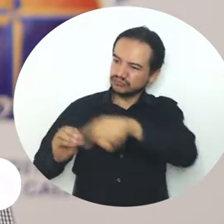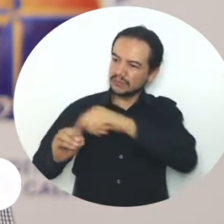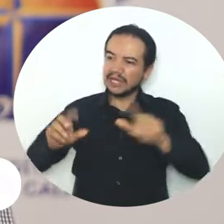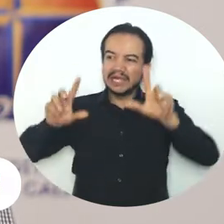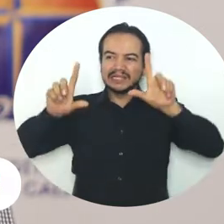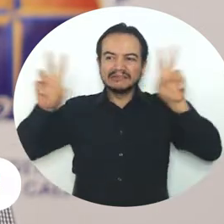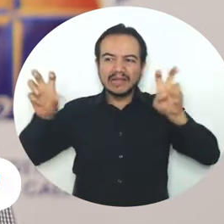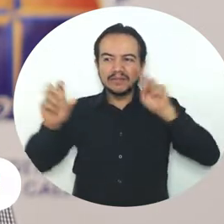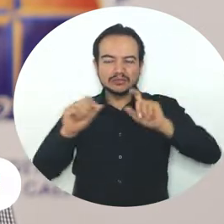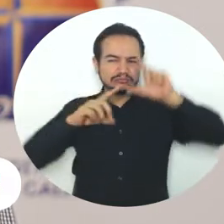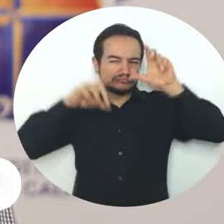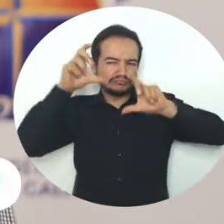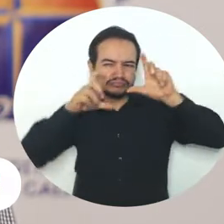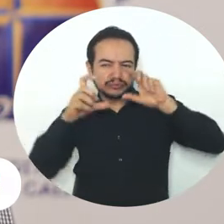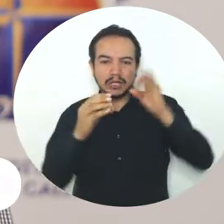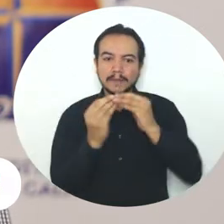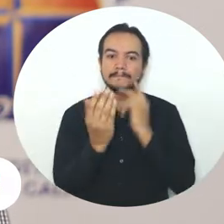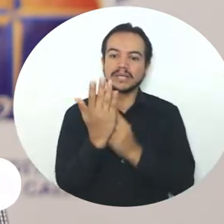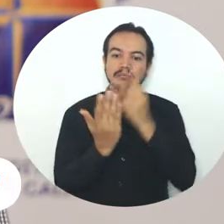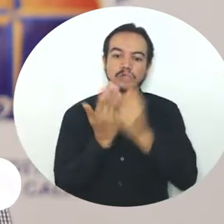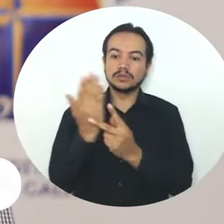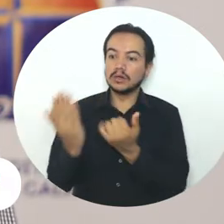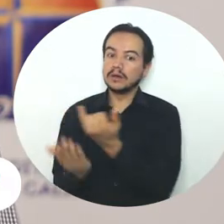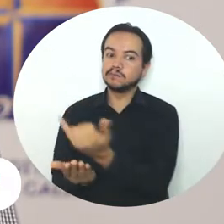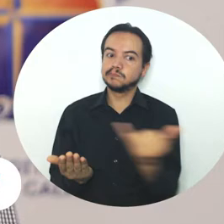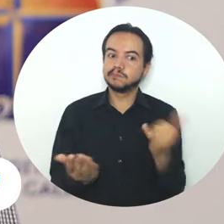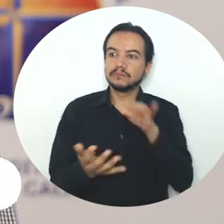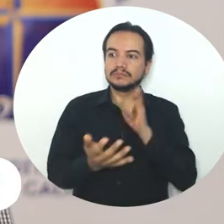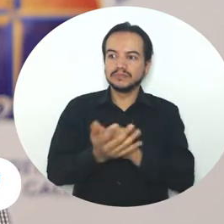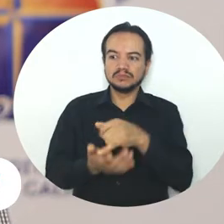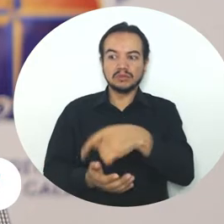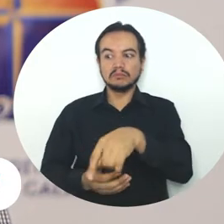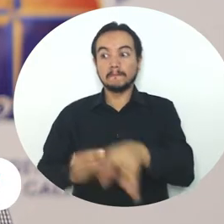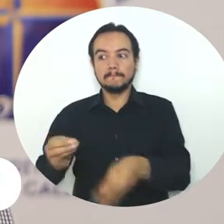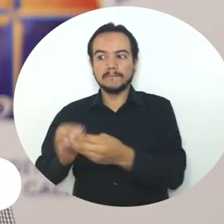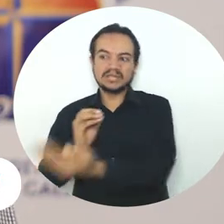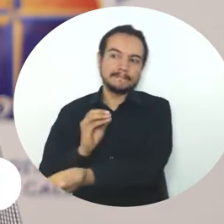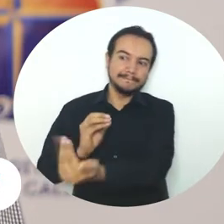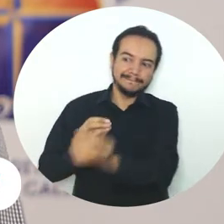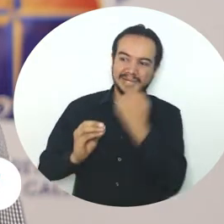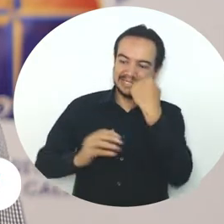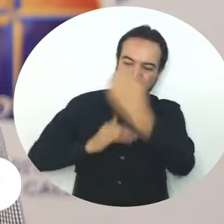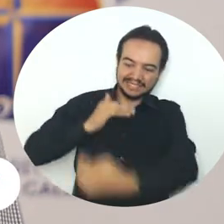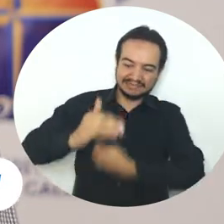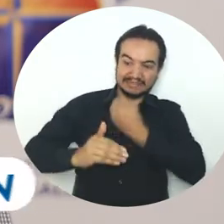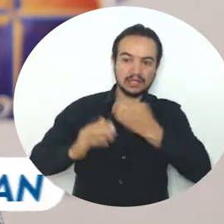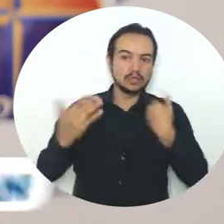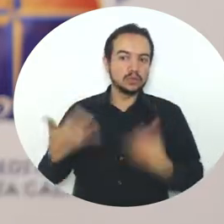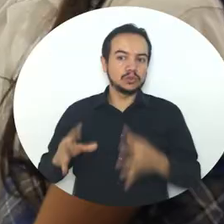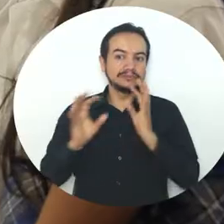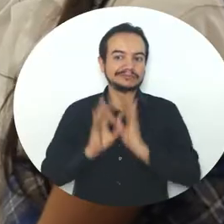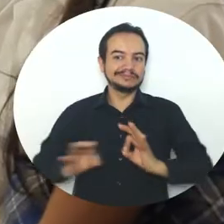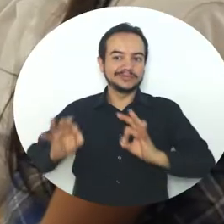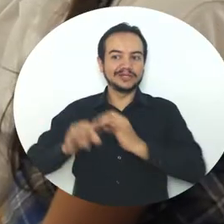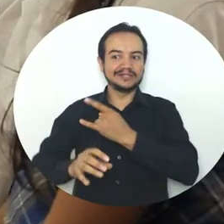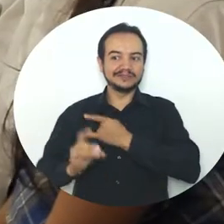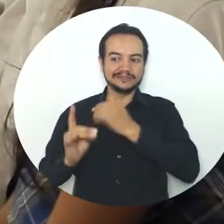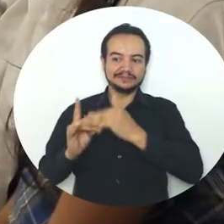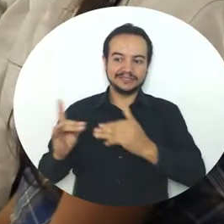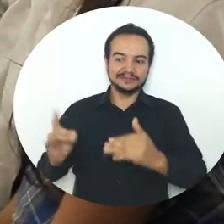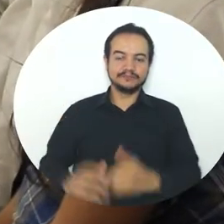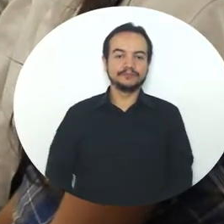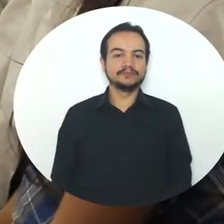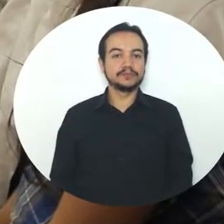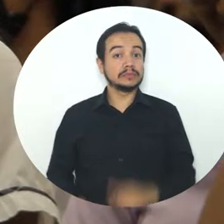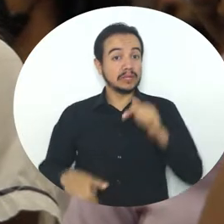iniciativas y de los proyectos que están realizándose y que por supuesto tengan la oportunidad de visitar las instalaciones, también es muy importante para ellos.